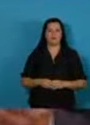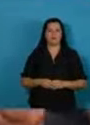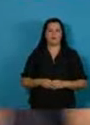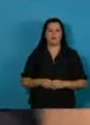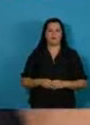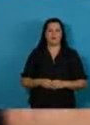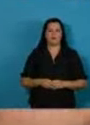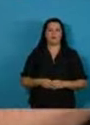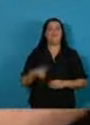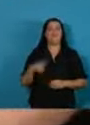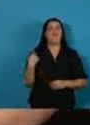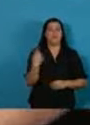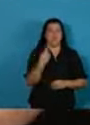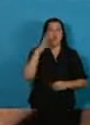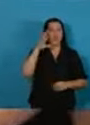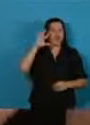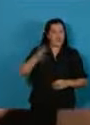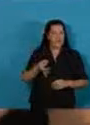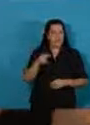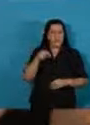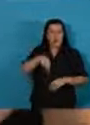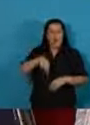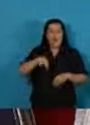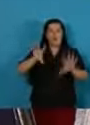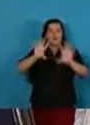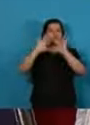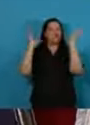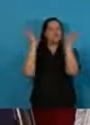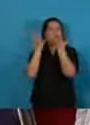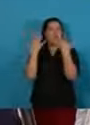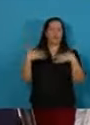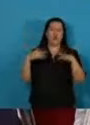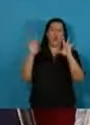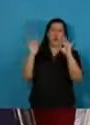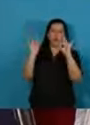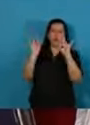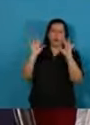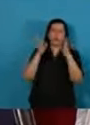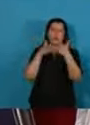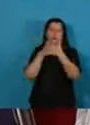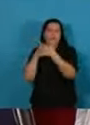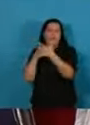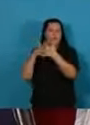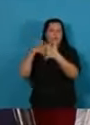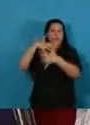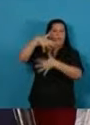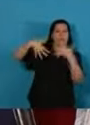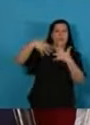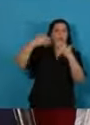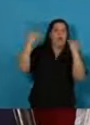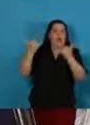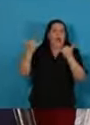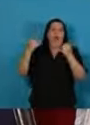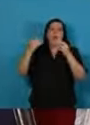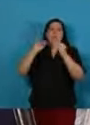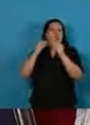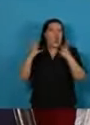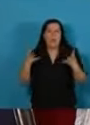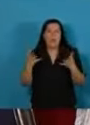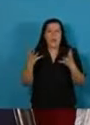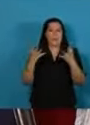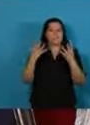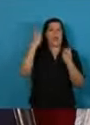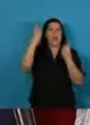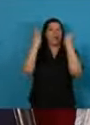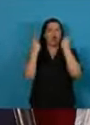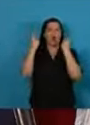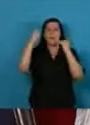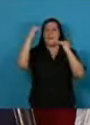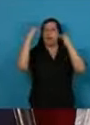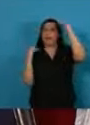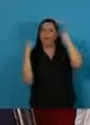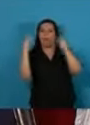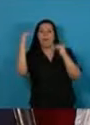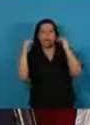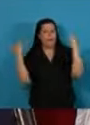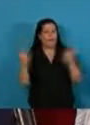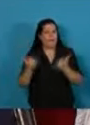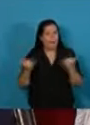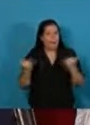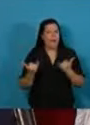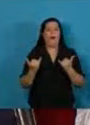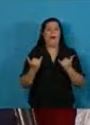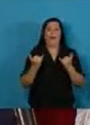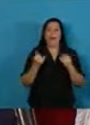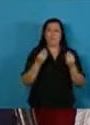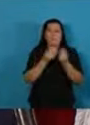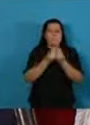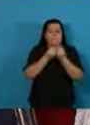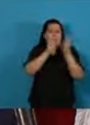Sabemos que se trata de un mundo altamente complejo, con grandes problemas y desequilibrios económicos. Han crecido